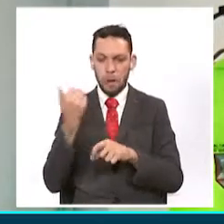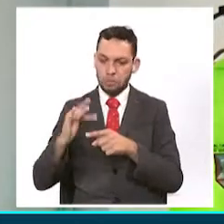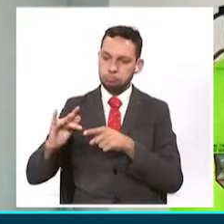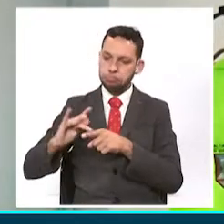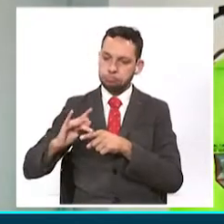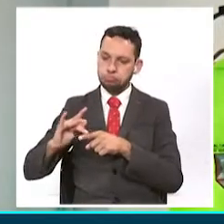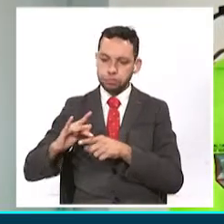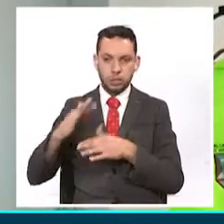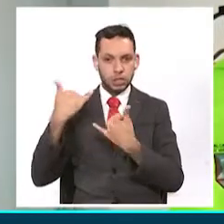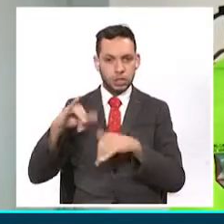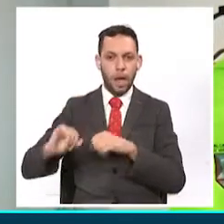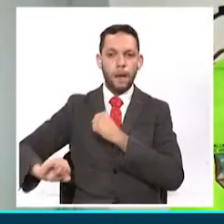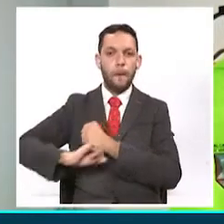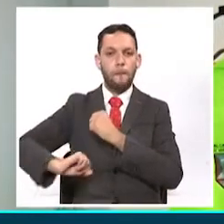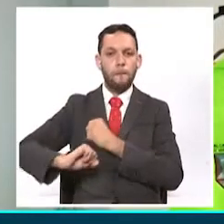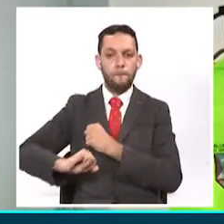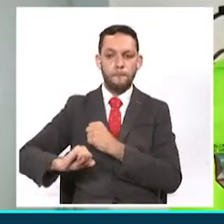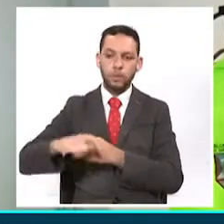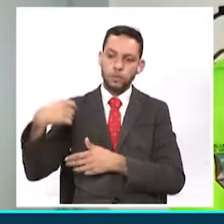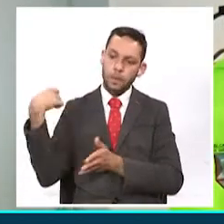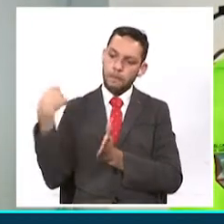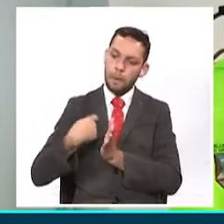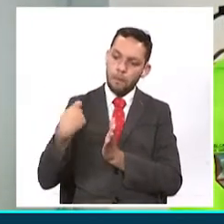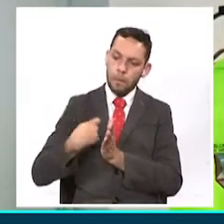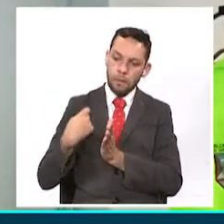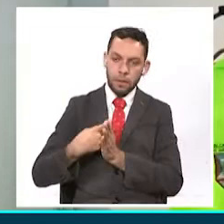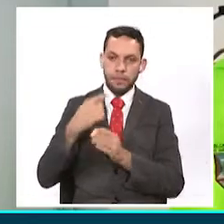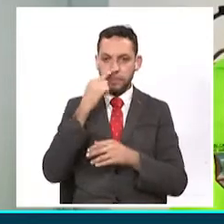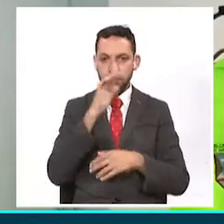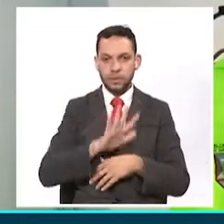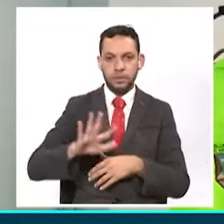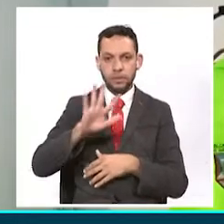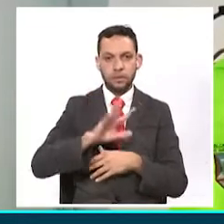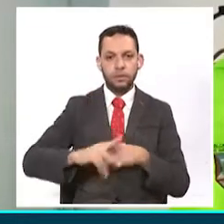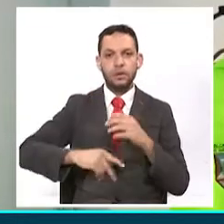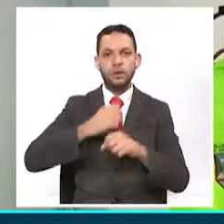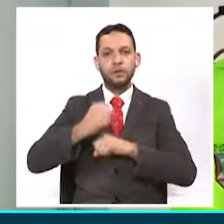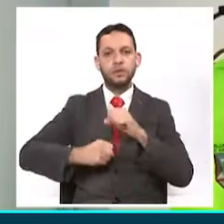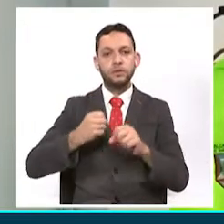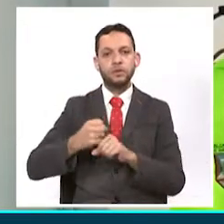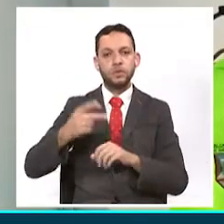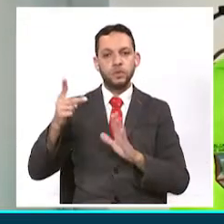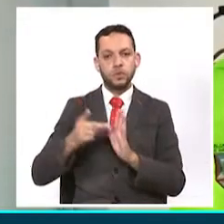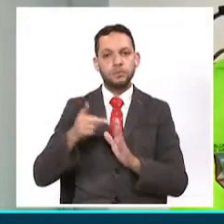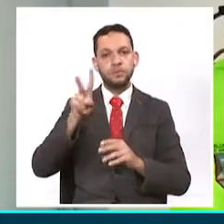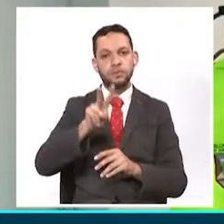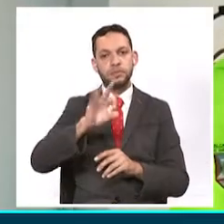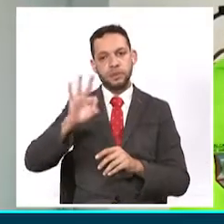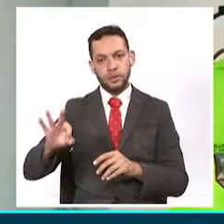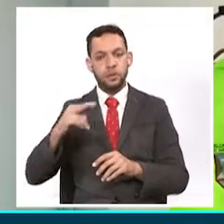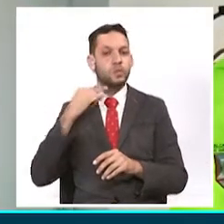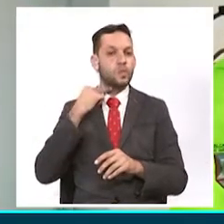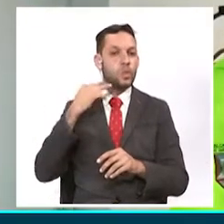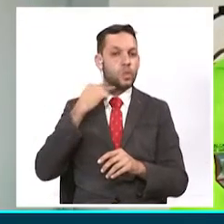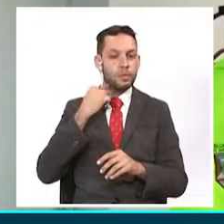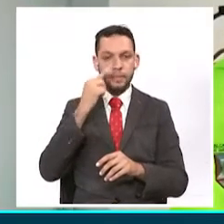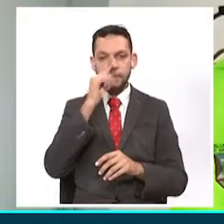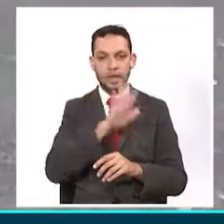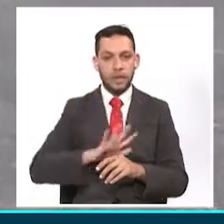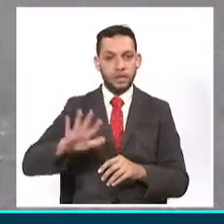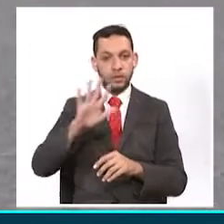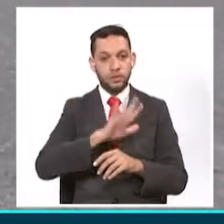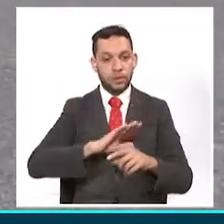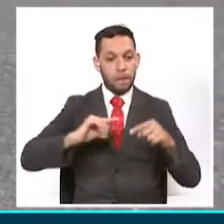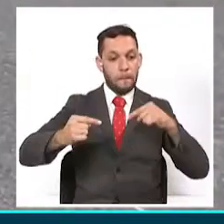se están preparando de caras a Juegos Nacionales. Bien sabemos que en el 2023, en noviembre, tenemos los Juegos Nacionales y Paranacionales.